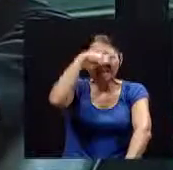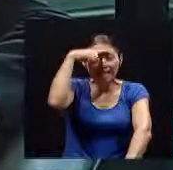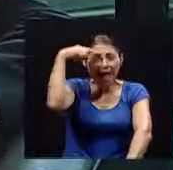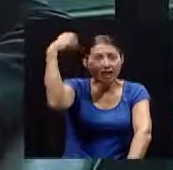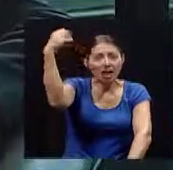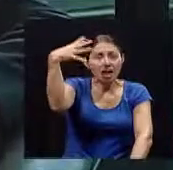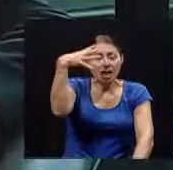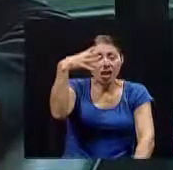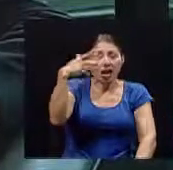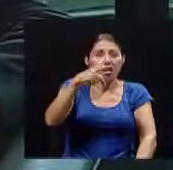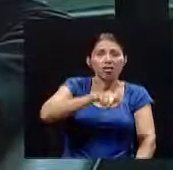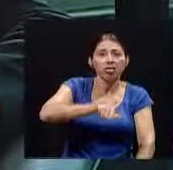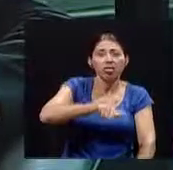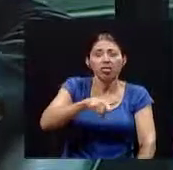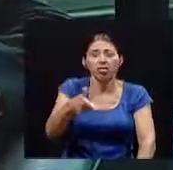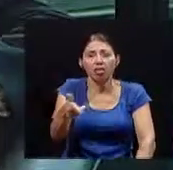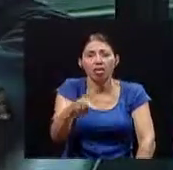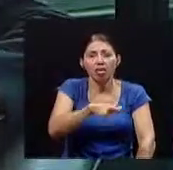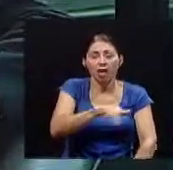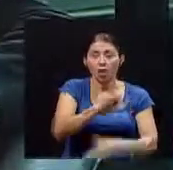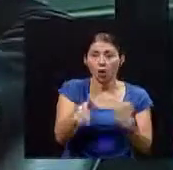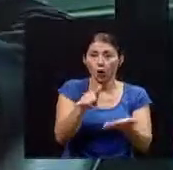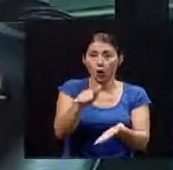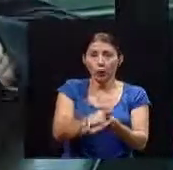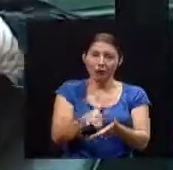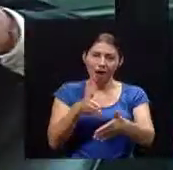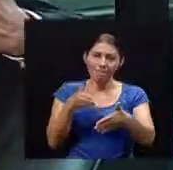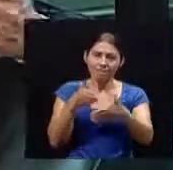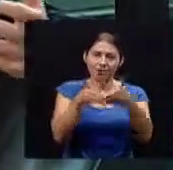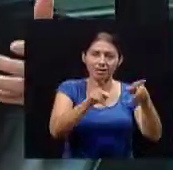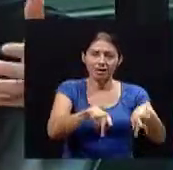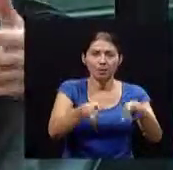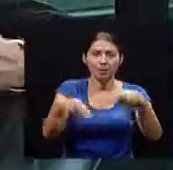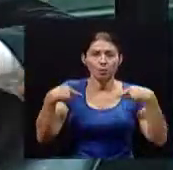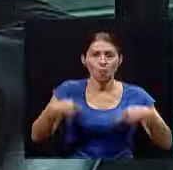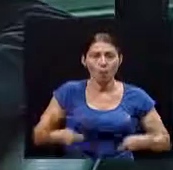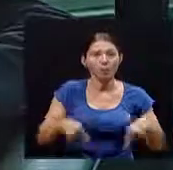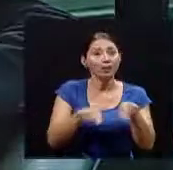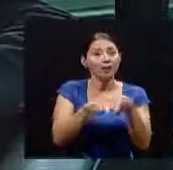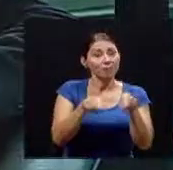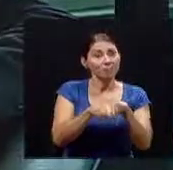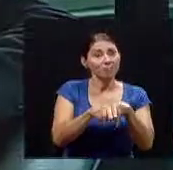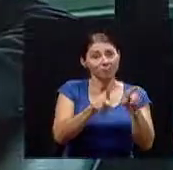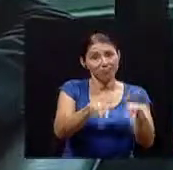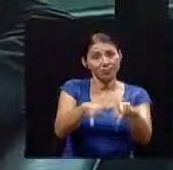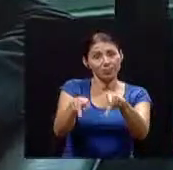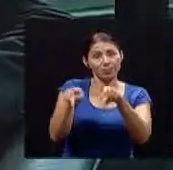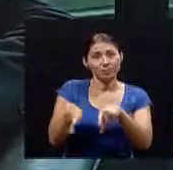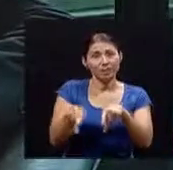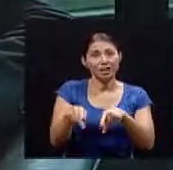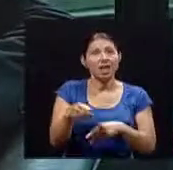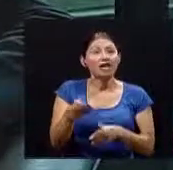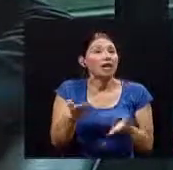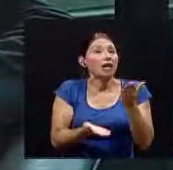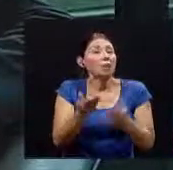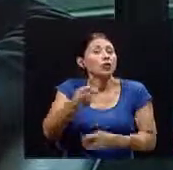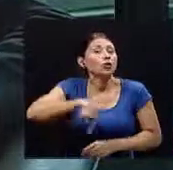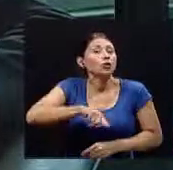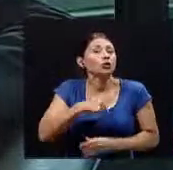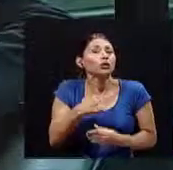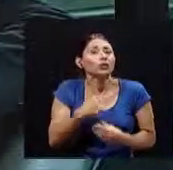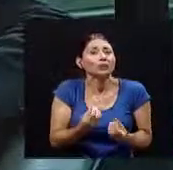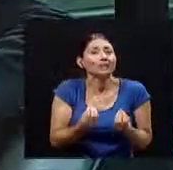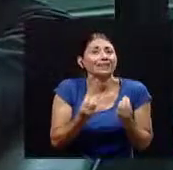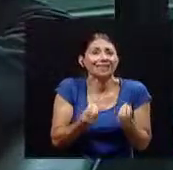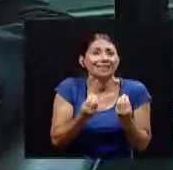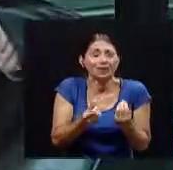afecta al ser humano y a las poblaciones entonces si tenemos exceso de agua podemos tener unos problemas muy